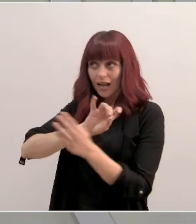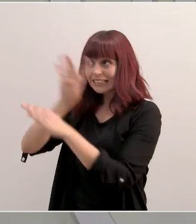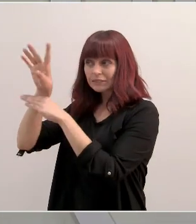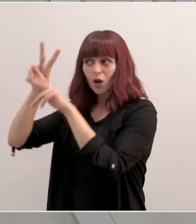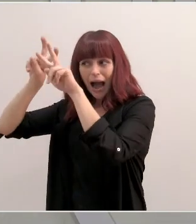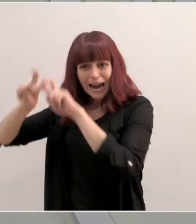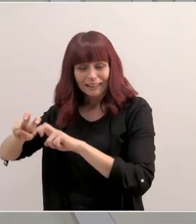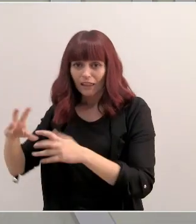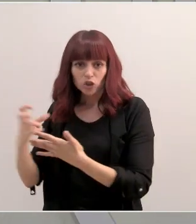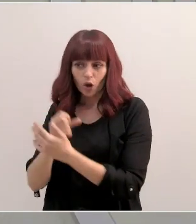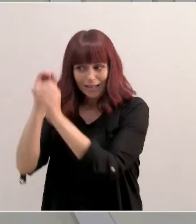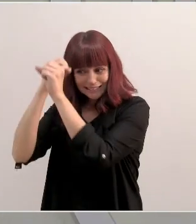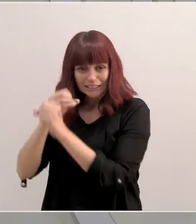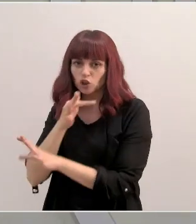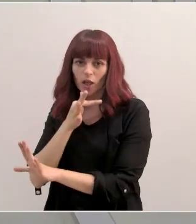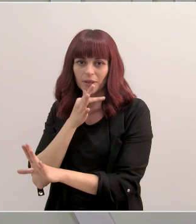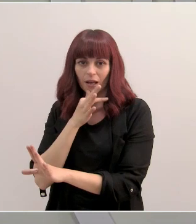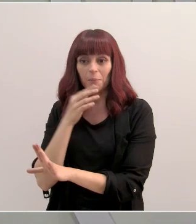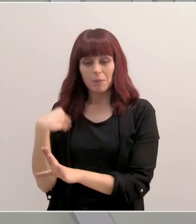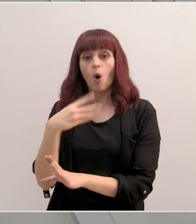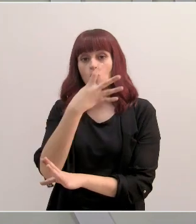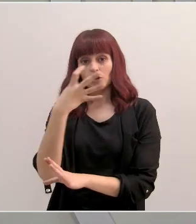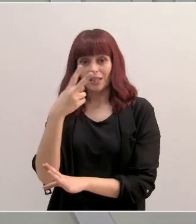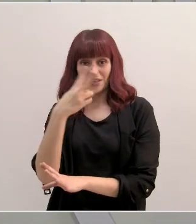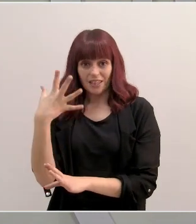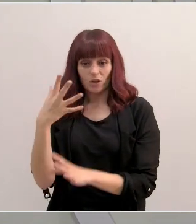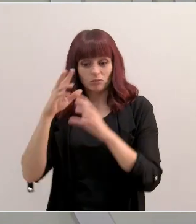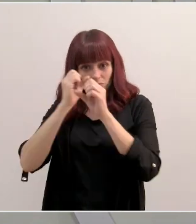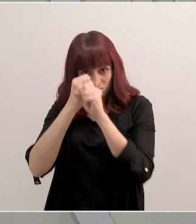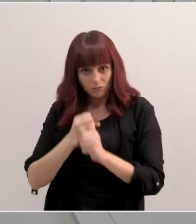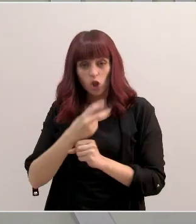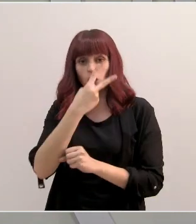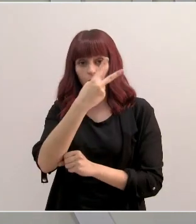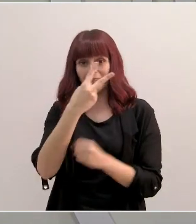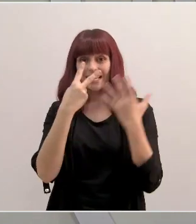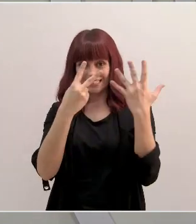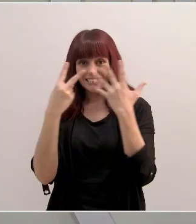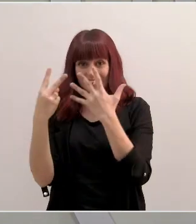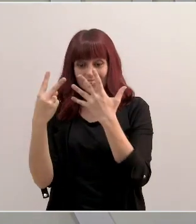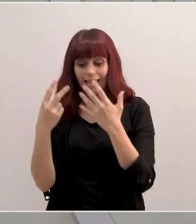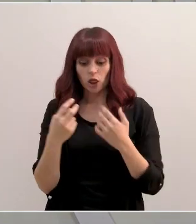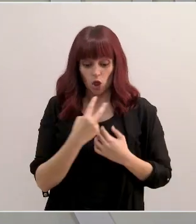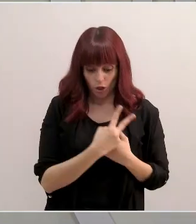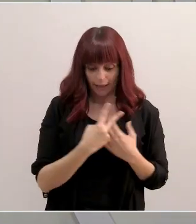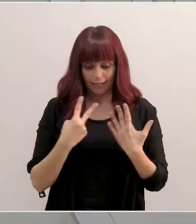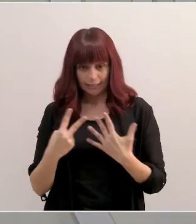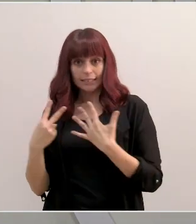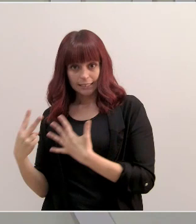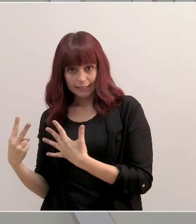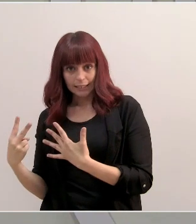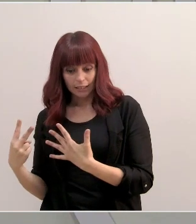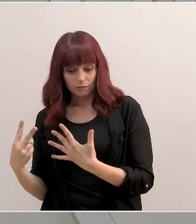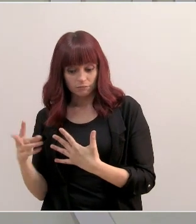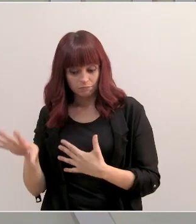analizadas todas. De ellas, de esas 425, se han analizado 277 y que de esas 277